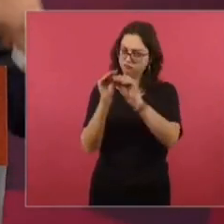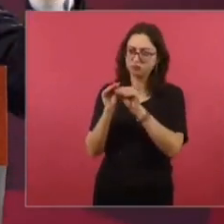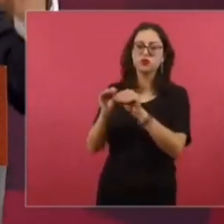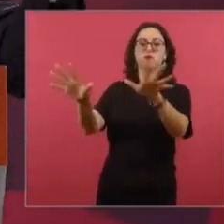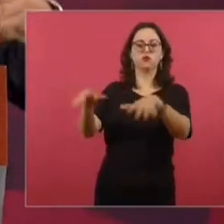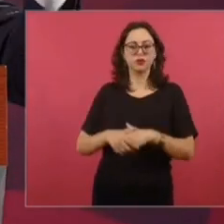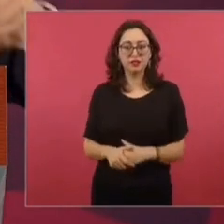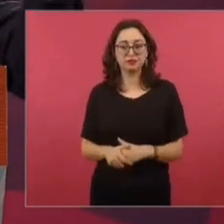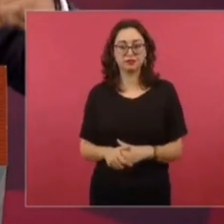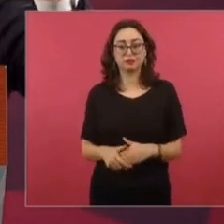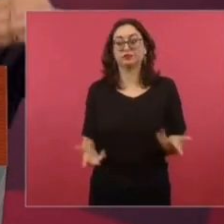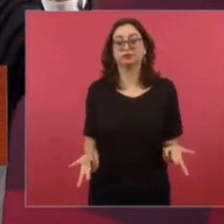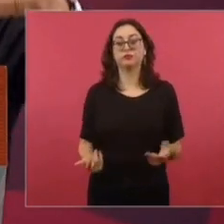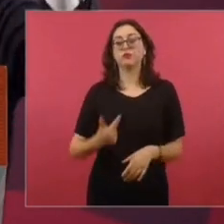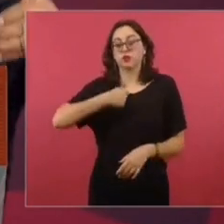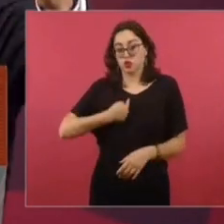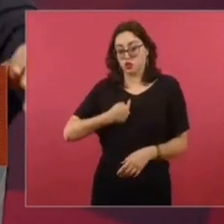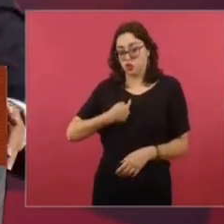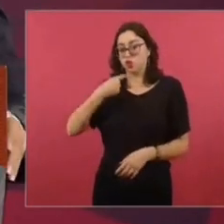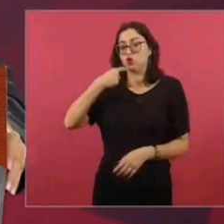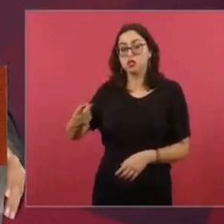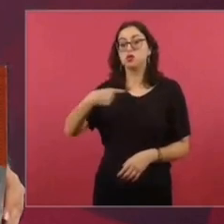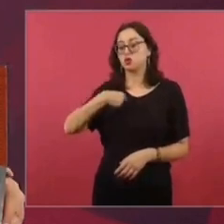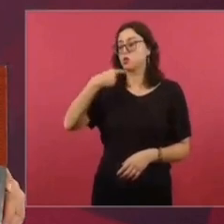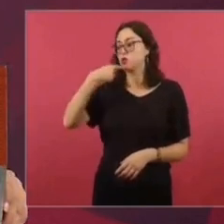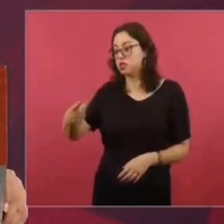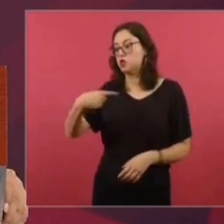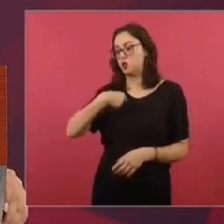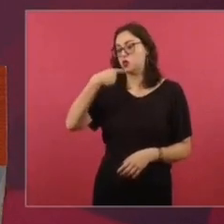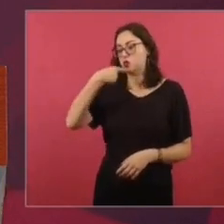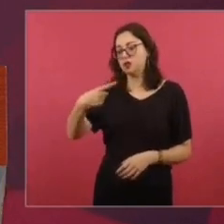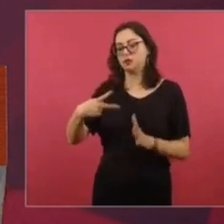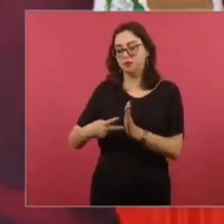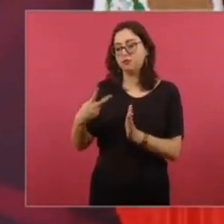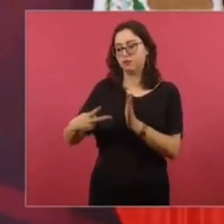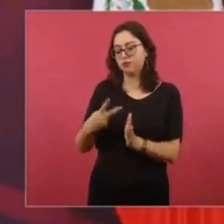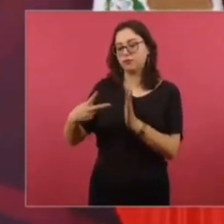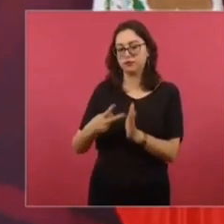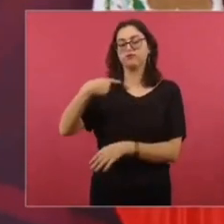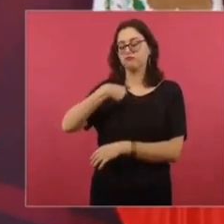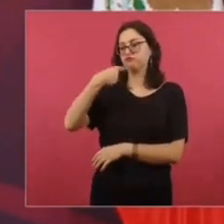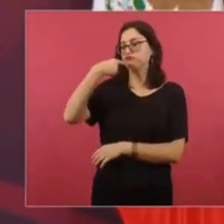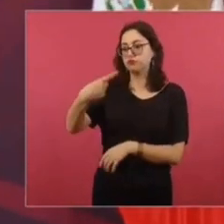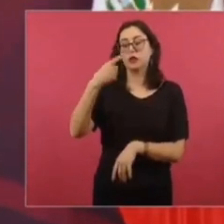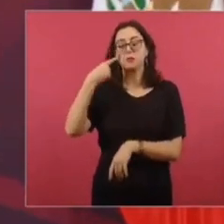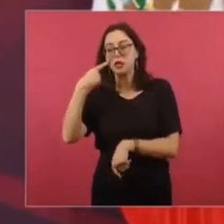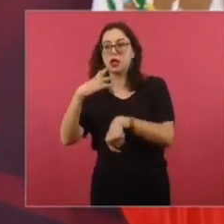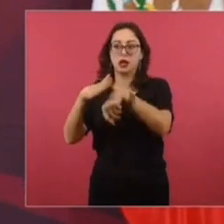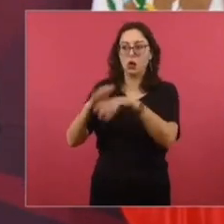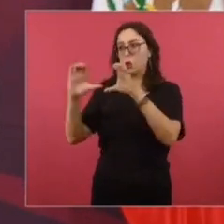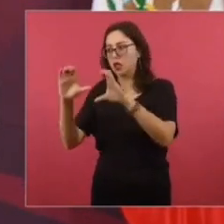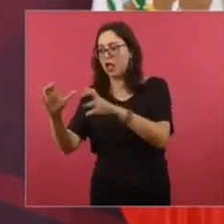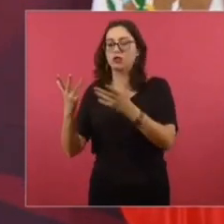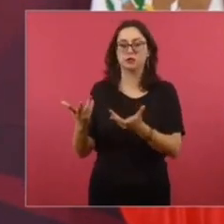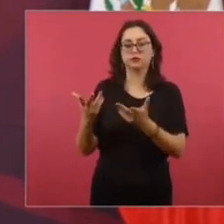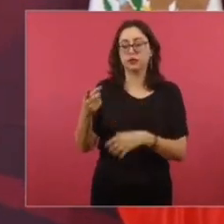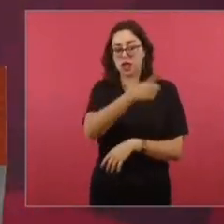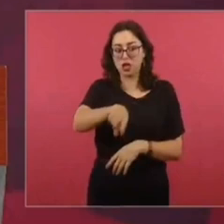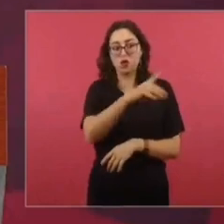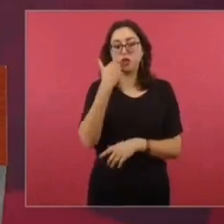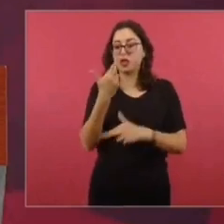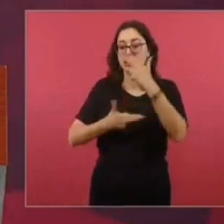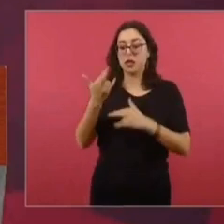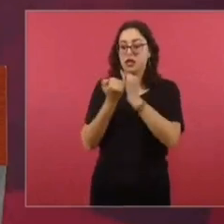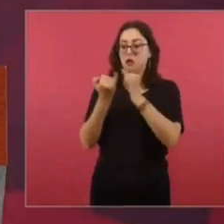nada más voy a estar yo haciendo denuncias y advirtiéndole a la gente de que quieren regresar